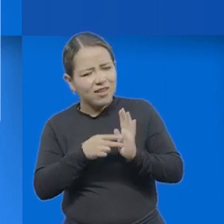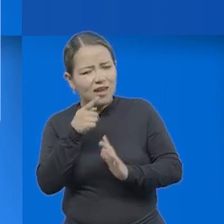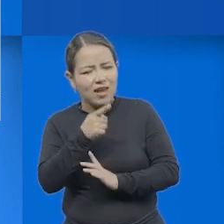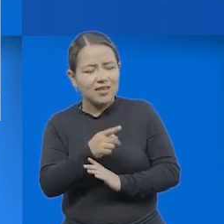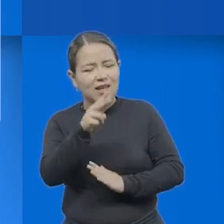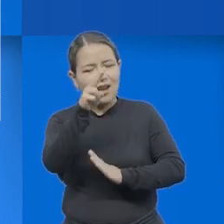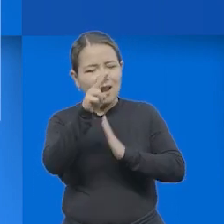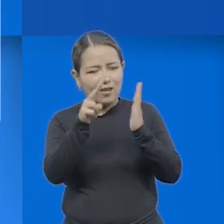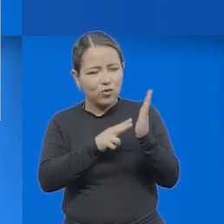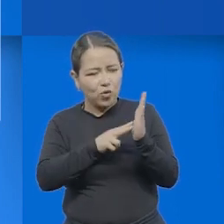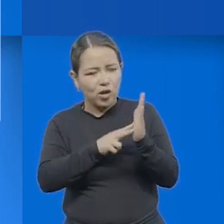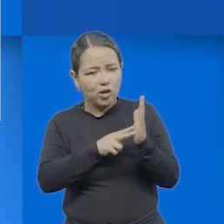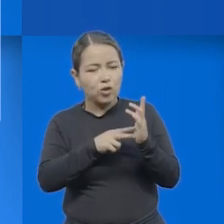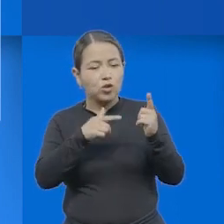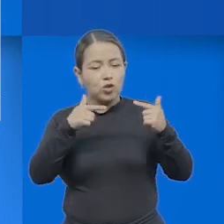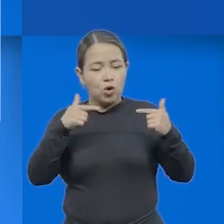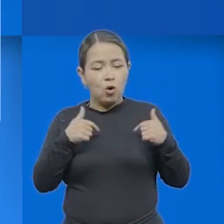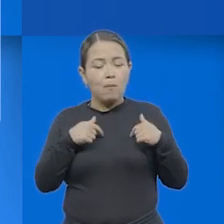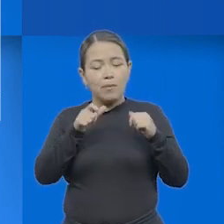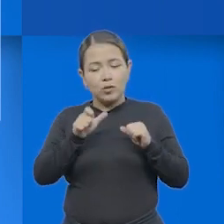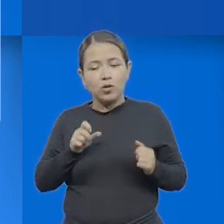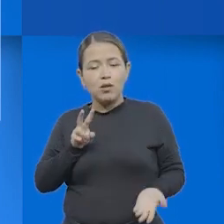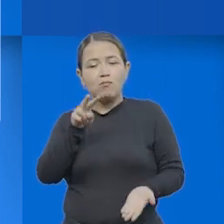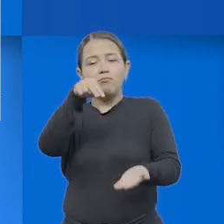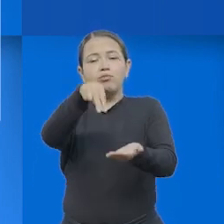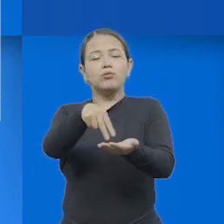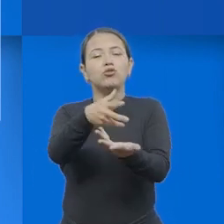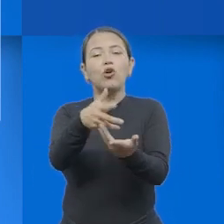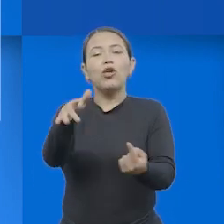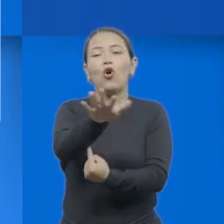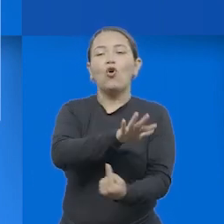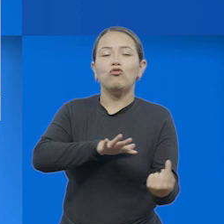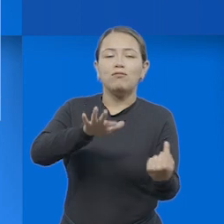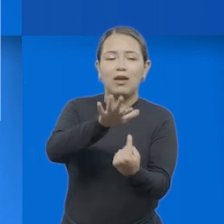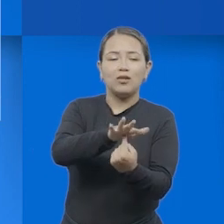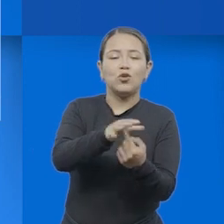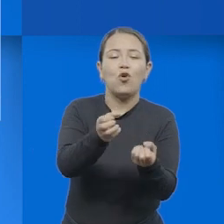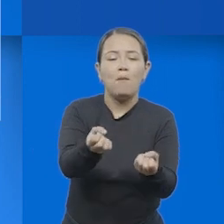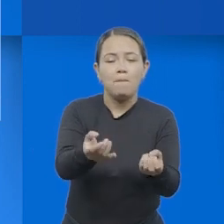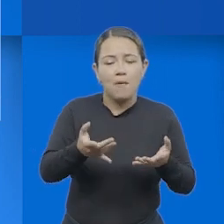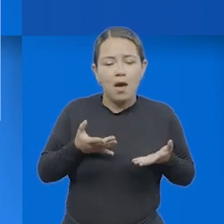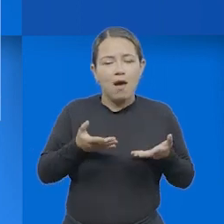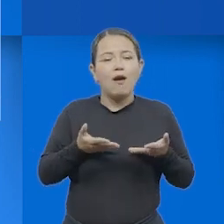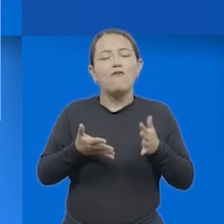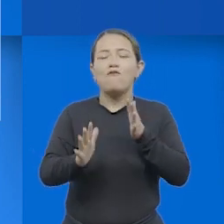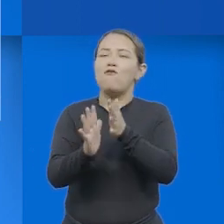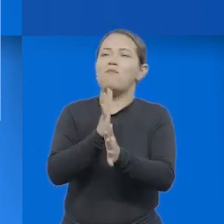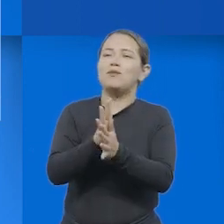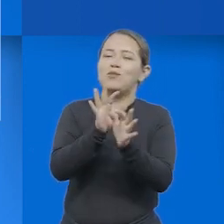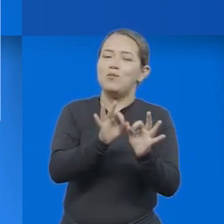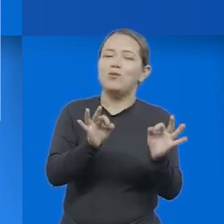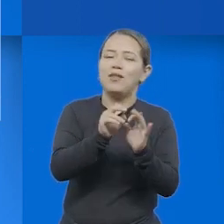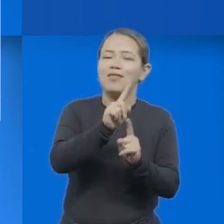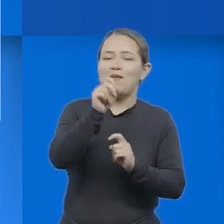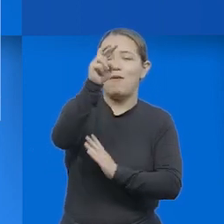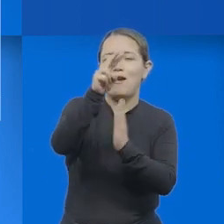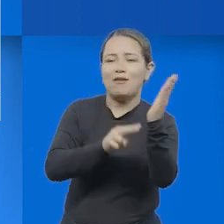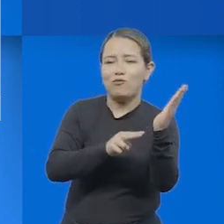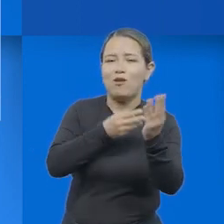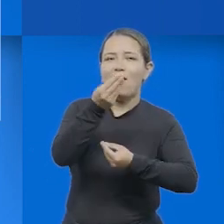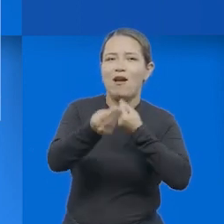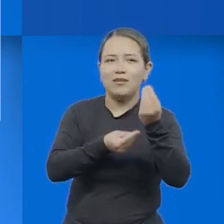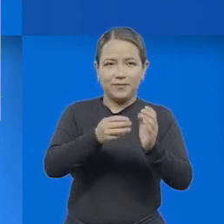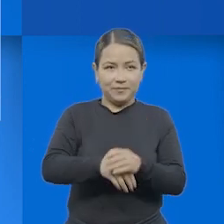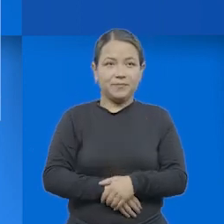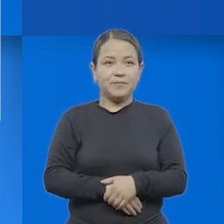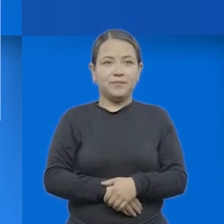este acto de leer, nosotros debemos situarnos en un contexto que nos permite tener mayor información de esta lectura